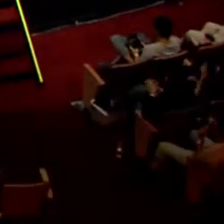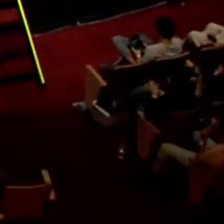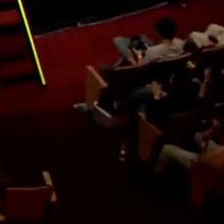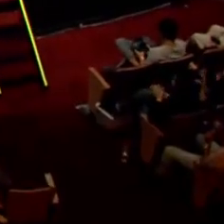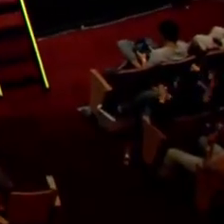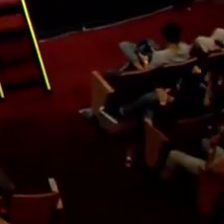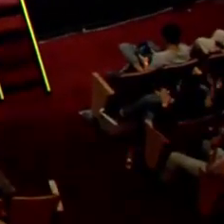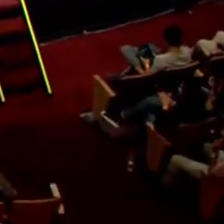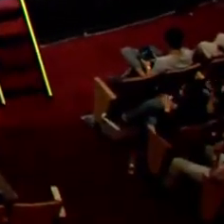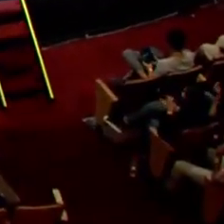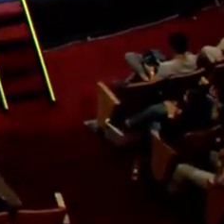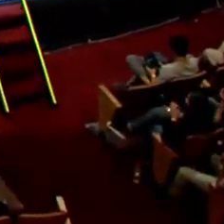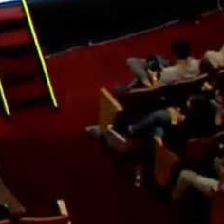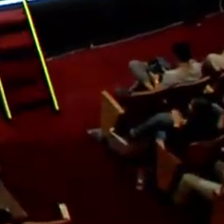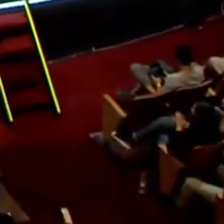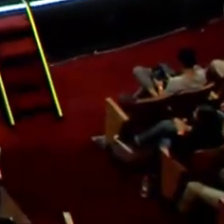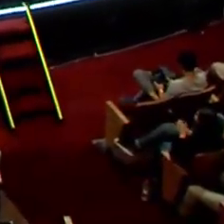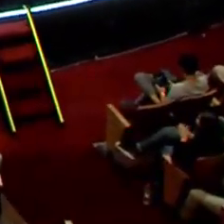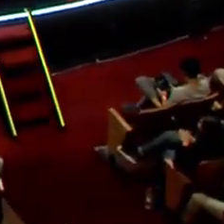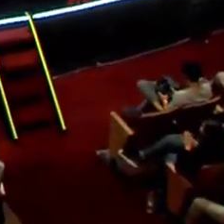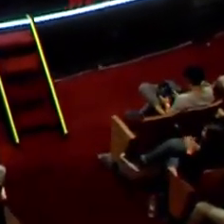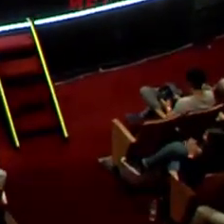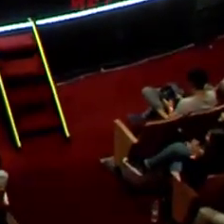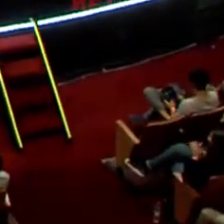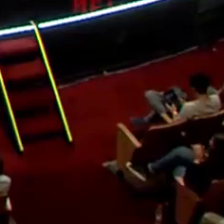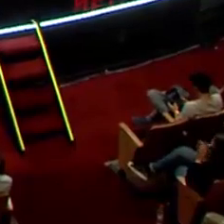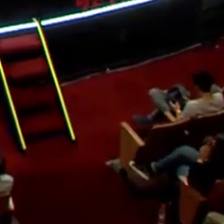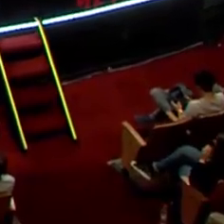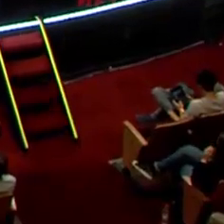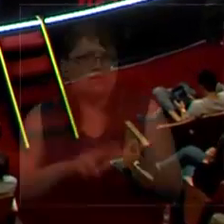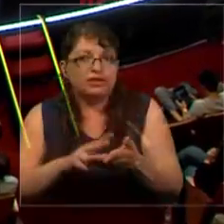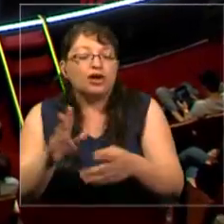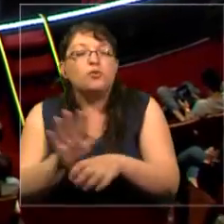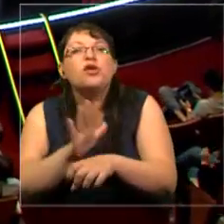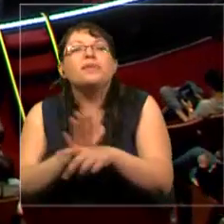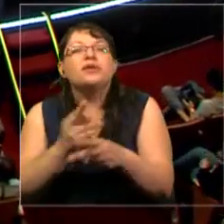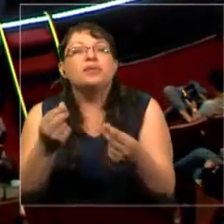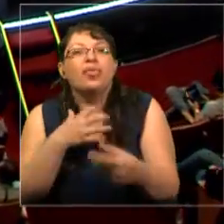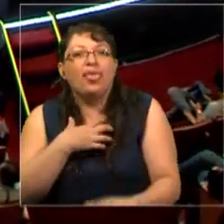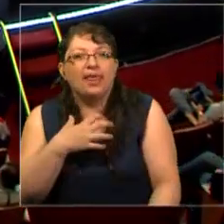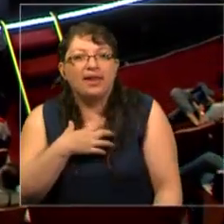Yeah. Pretty scary movie. Es una película de miedo, ¿no?